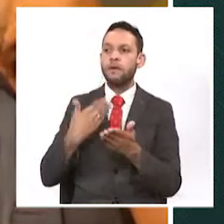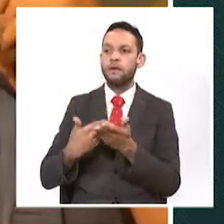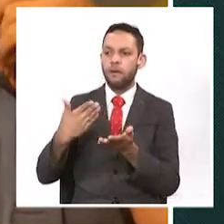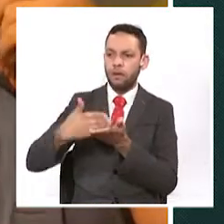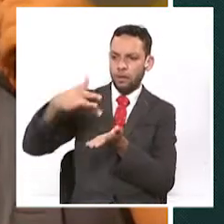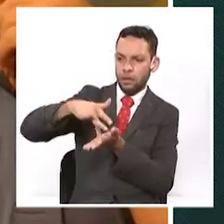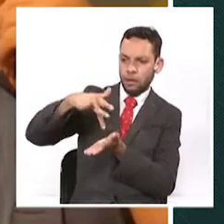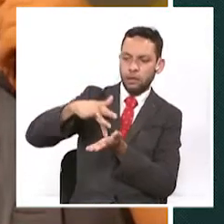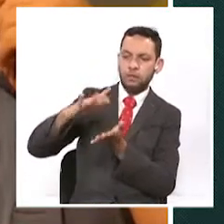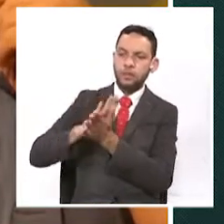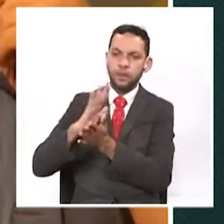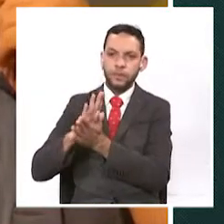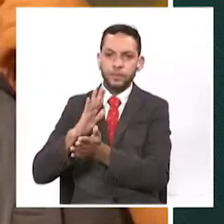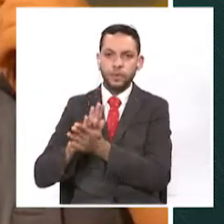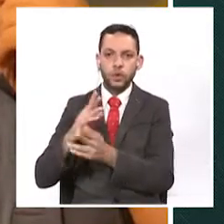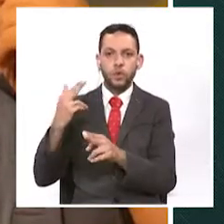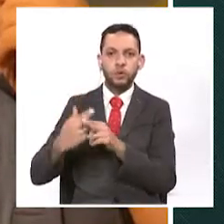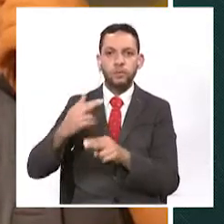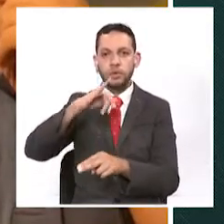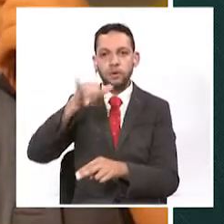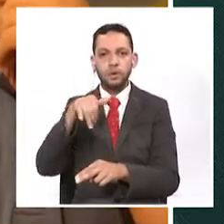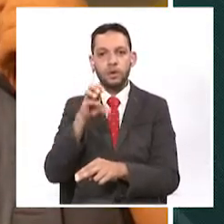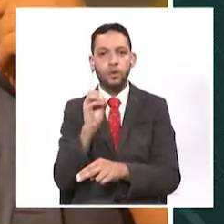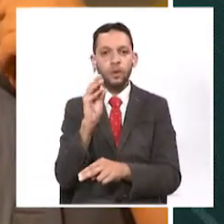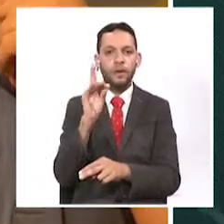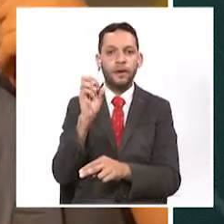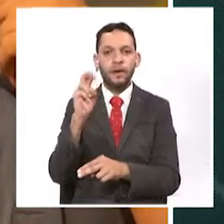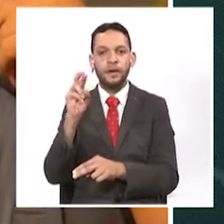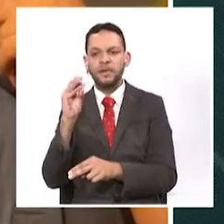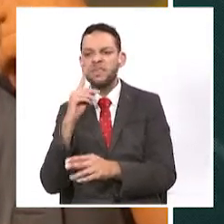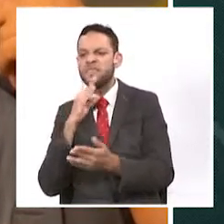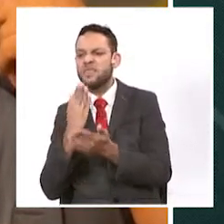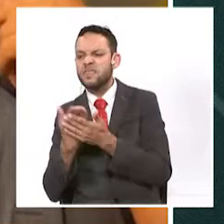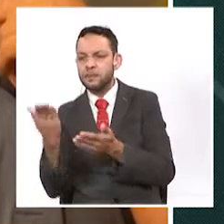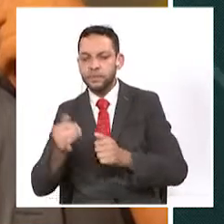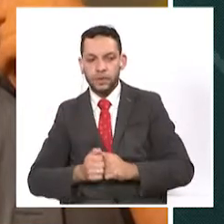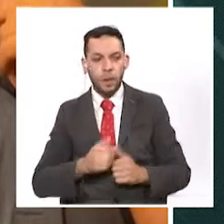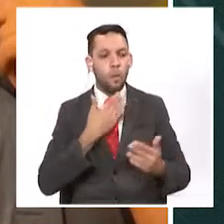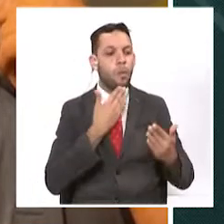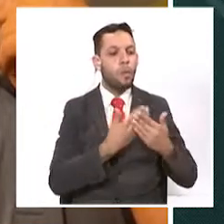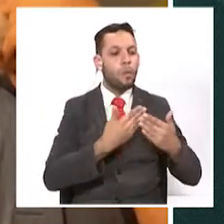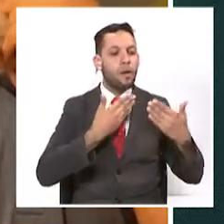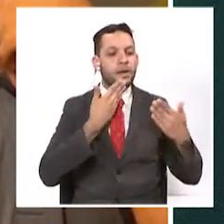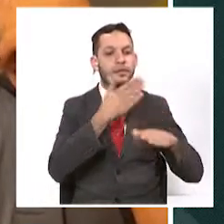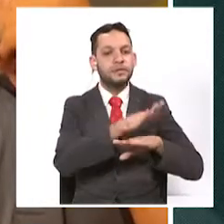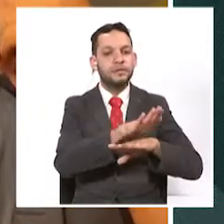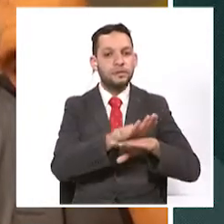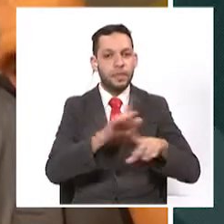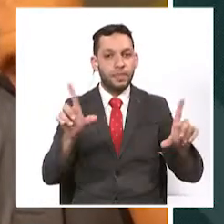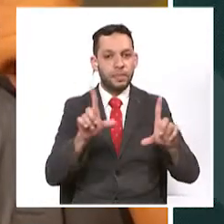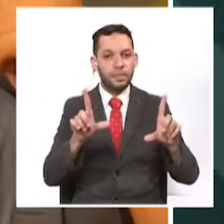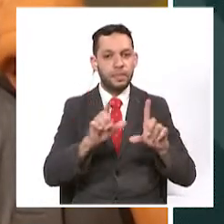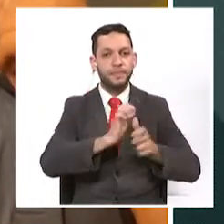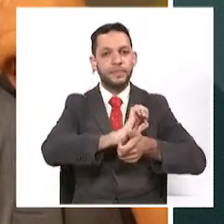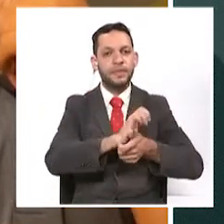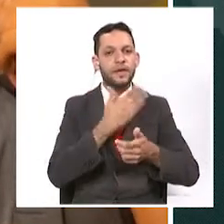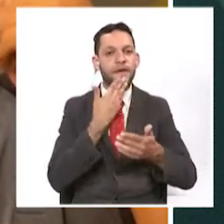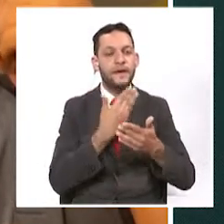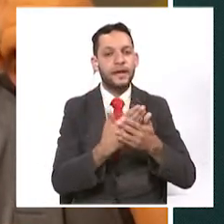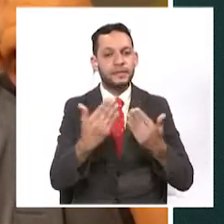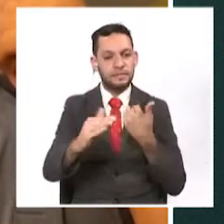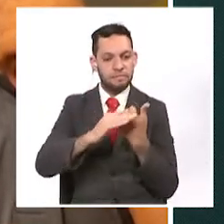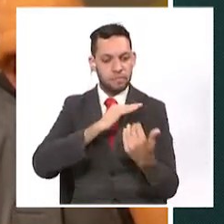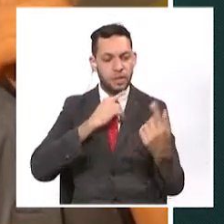en Telecafé Noticias. El señor Joaquín Giraldo, feliz tarde para usted. Feliz tarde a Telecafé. Muchas gracias por permitirme